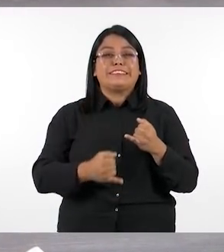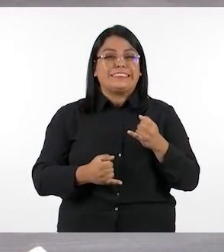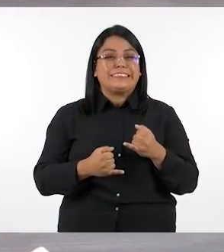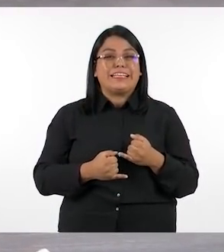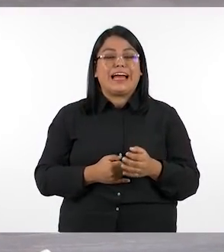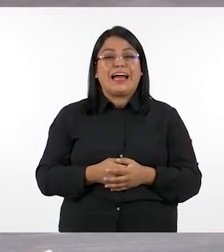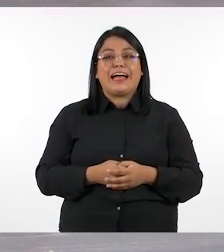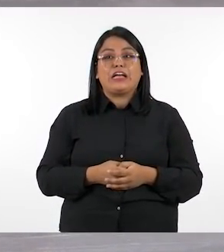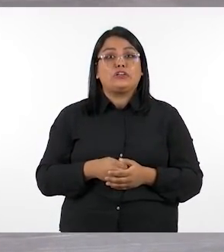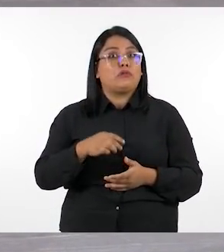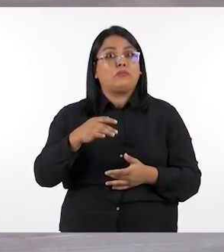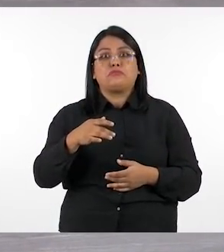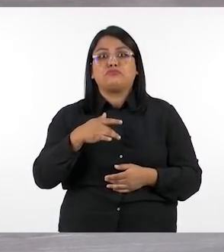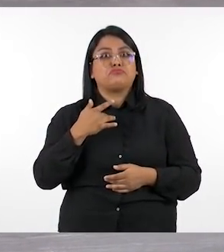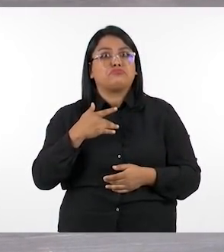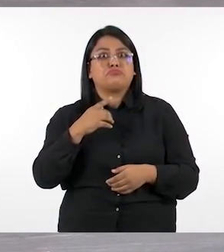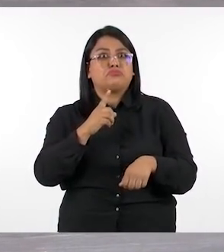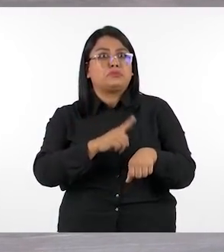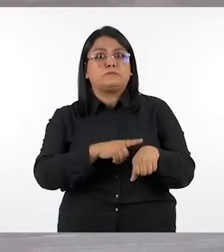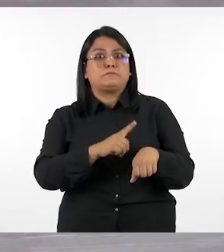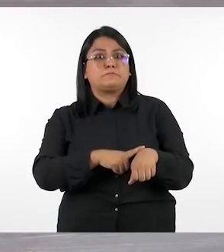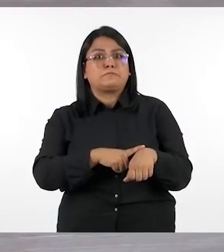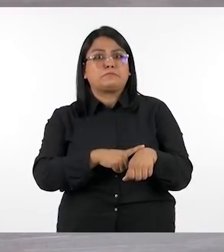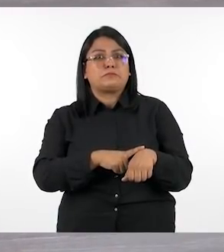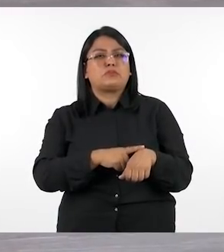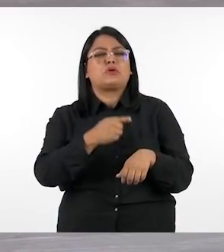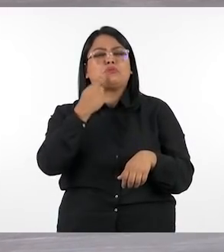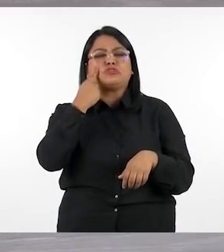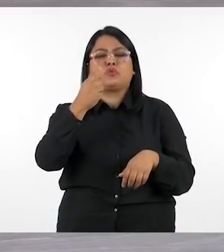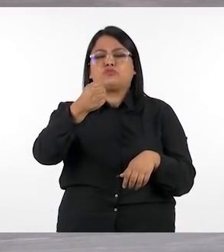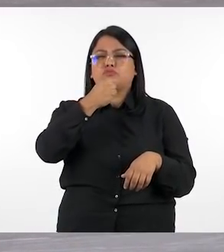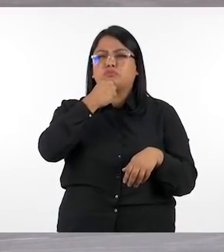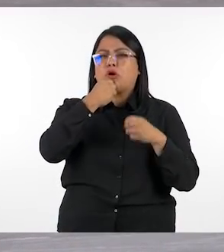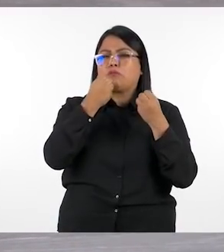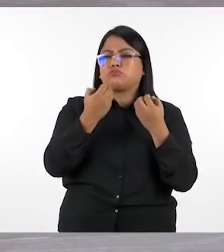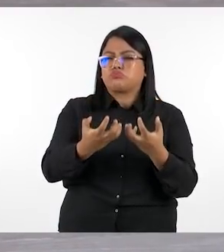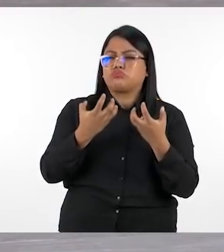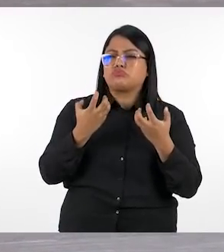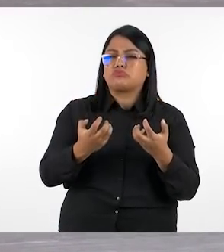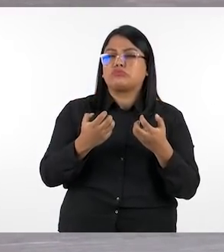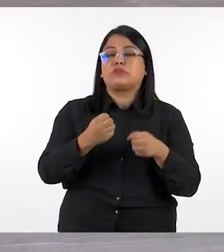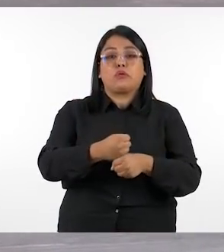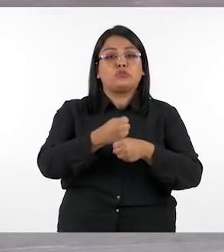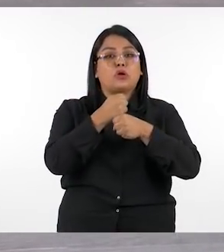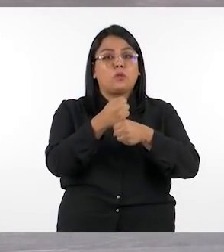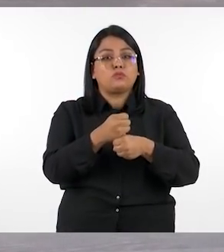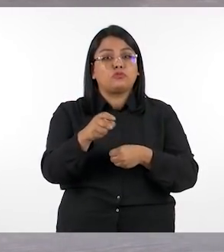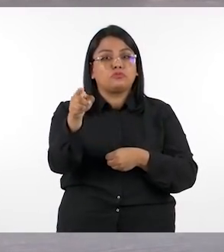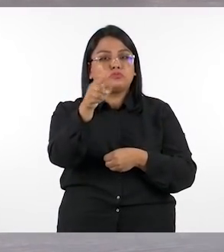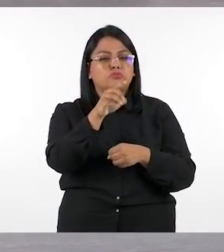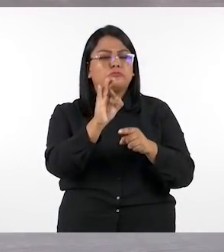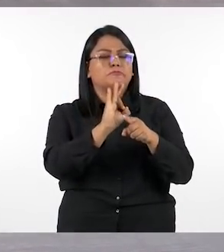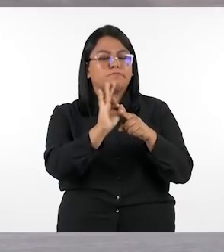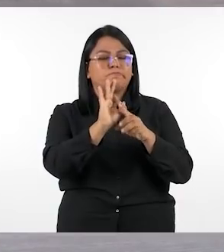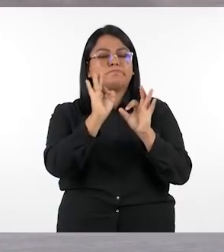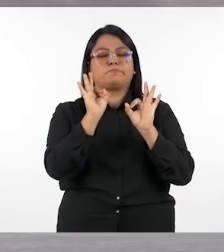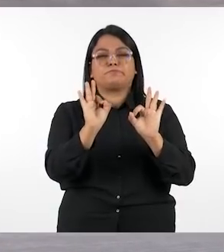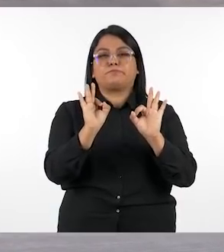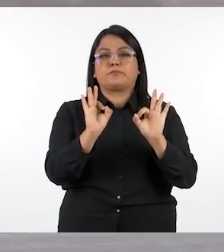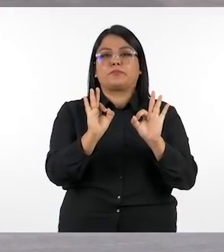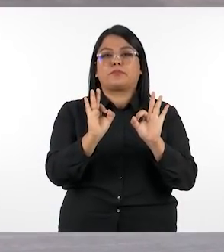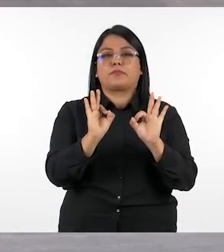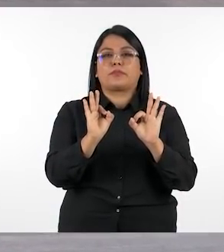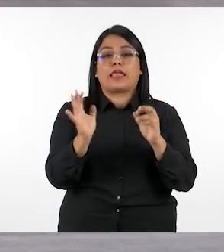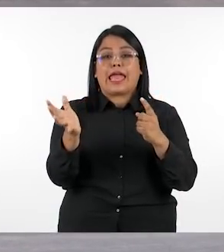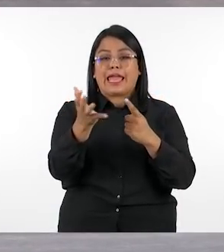alejandro imagínate ni siquiera sentimos el tiempo y hemos conocido tanta información que estamos seguro les va a servir a ustedes